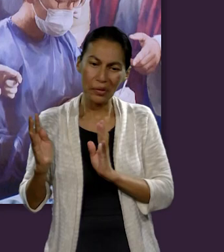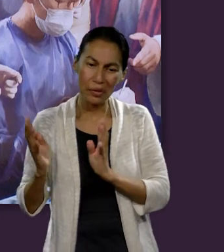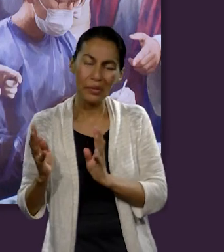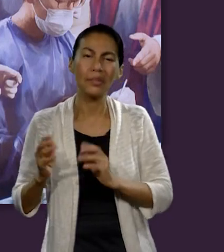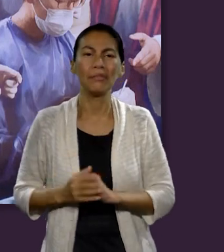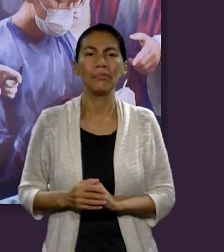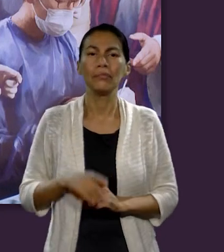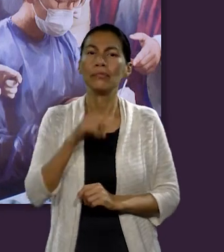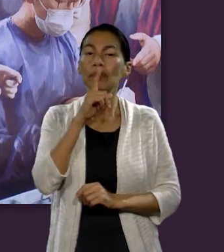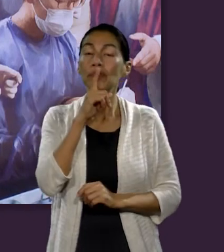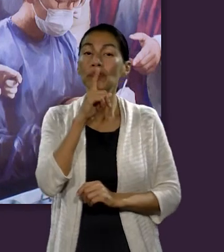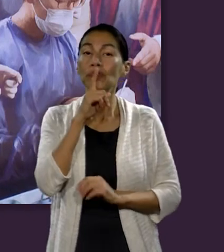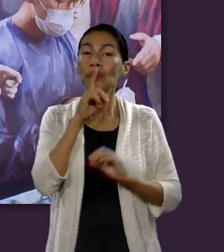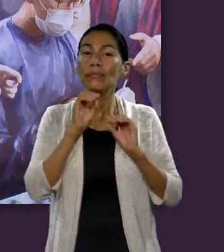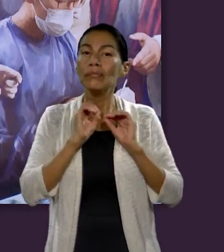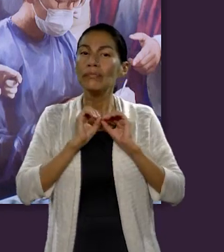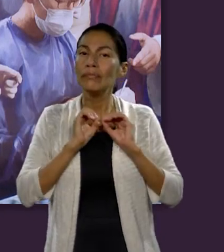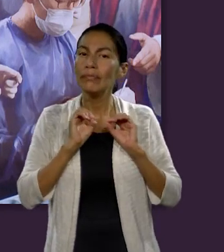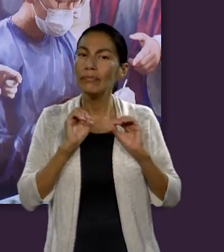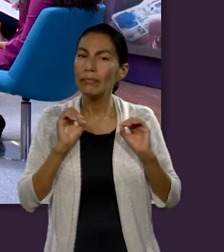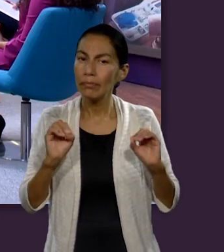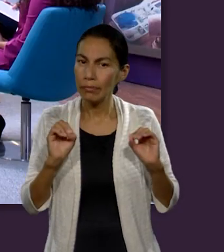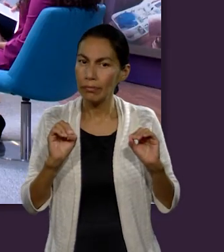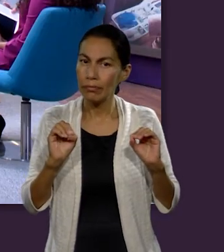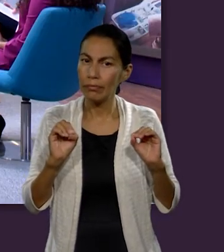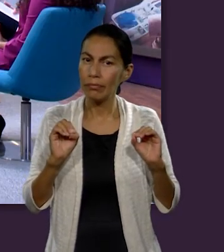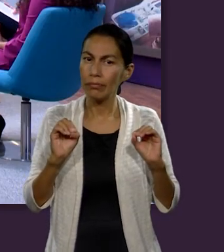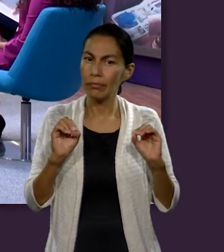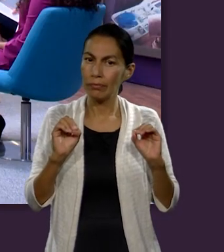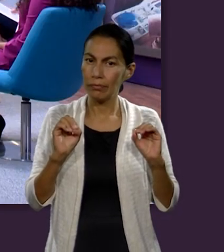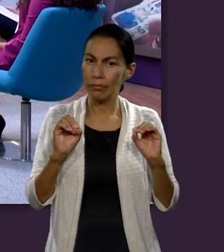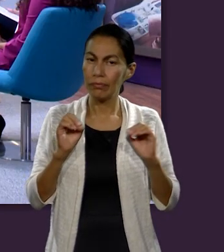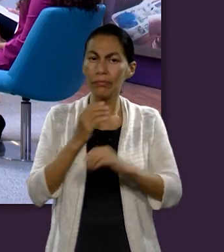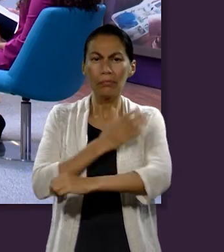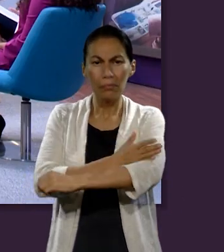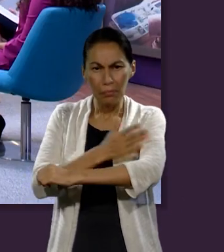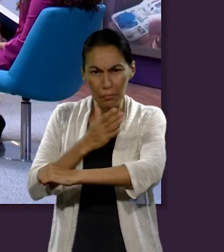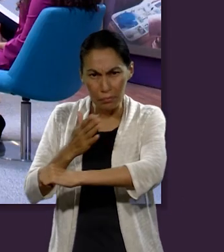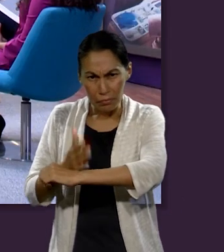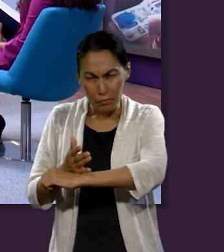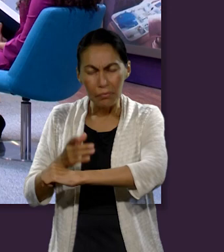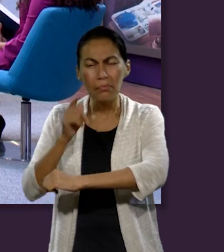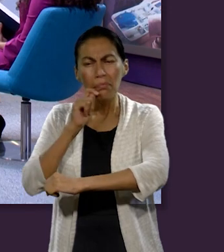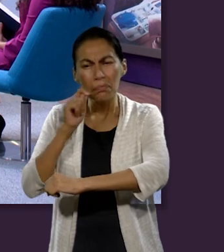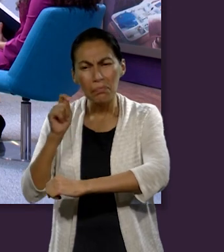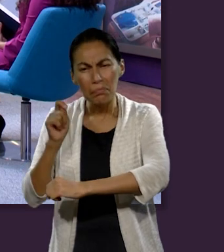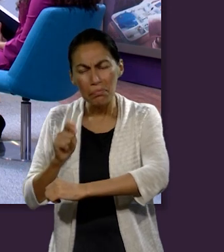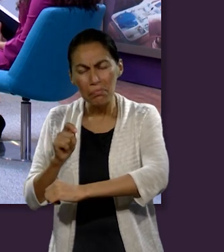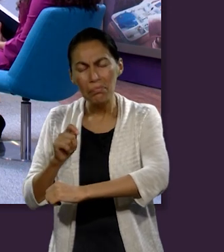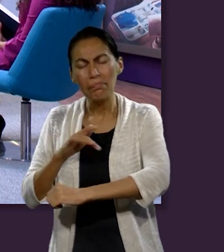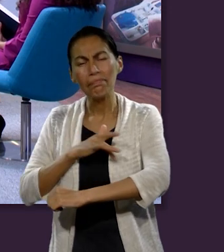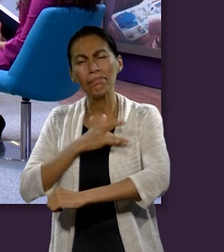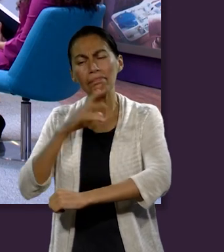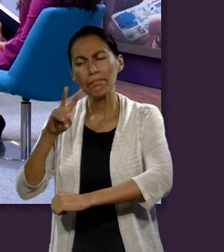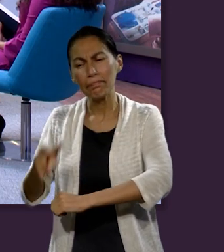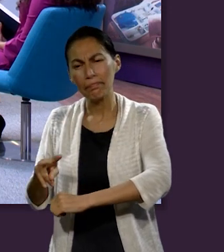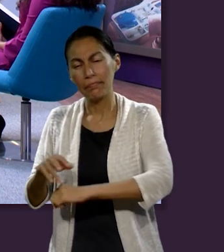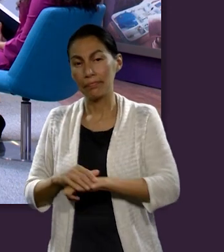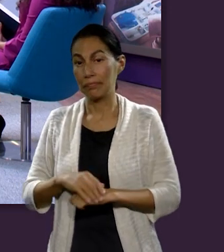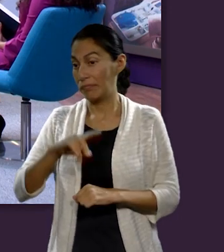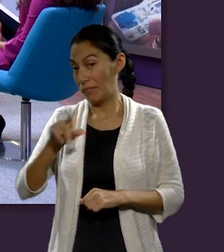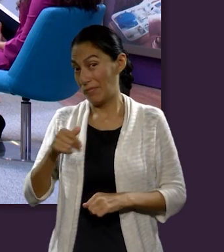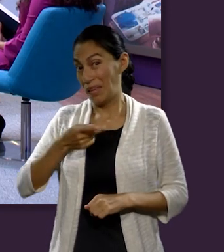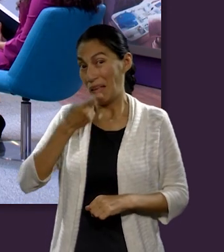al lado de Job sin abrir la boca. Y le estuvieron ofreciendo esa amistad.